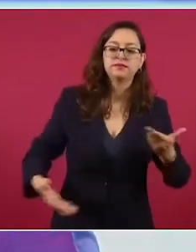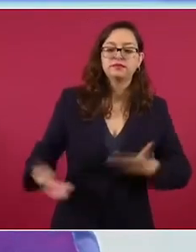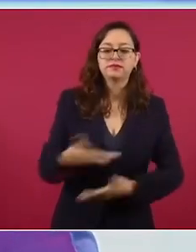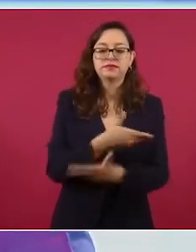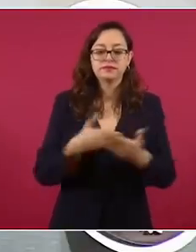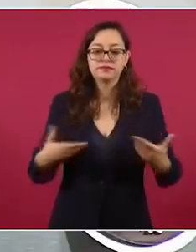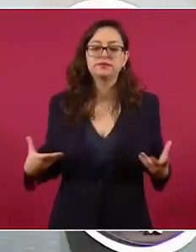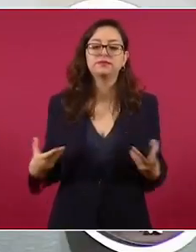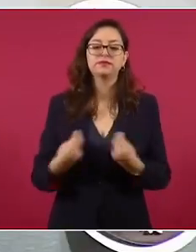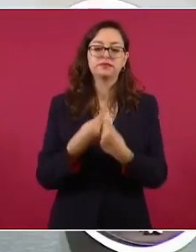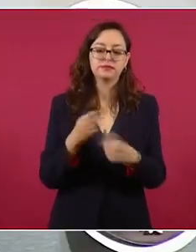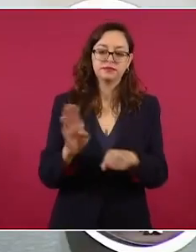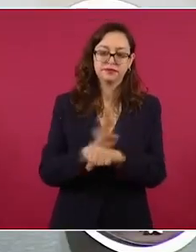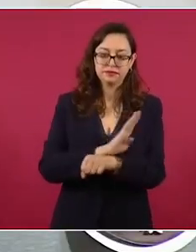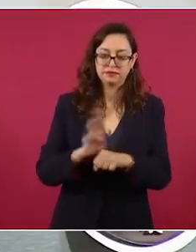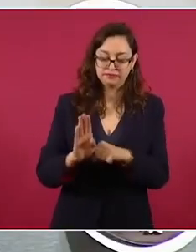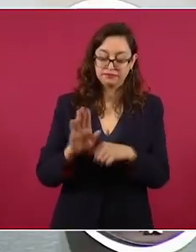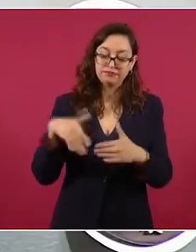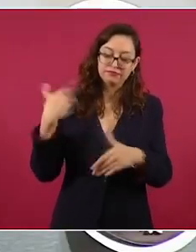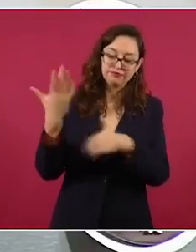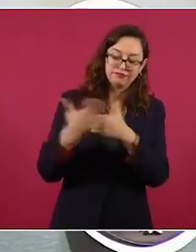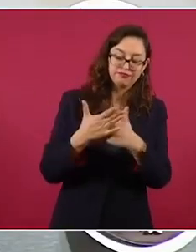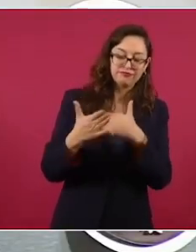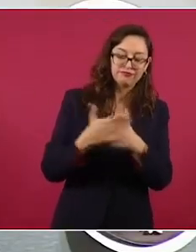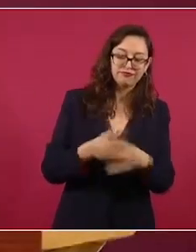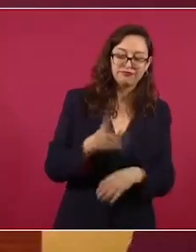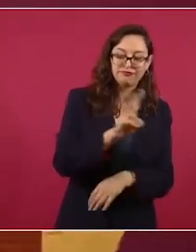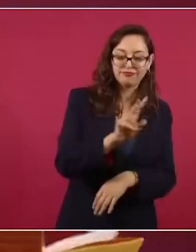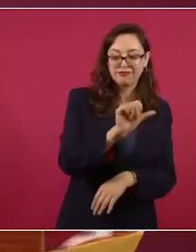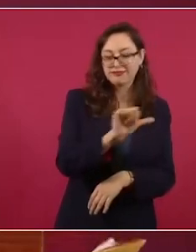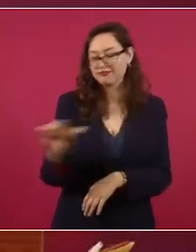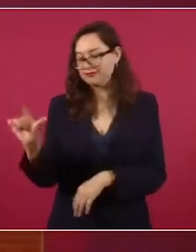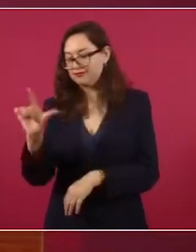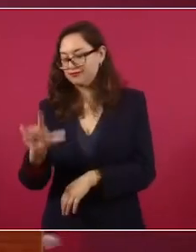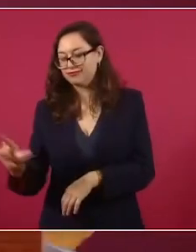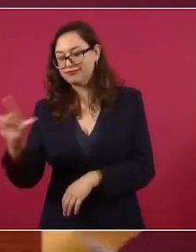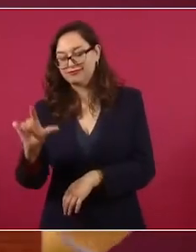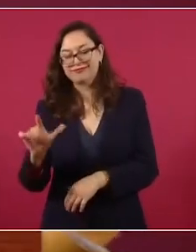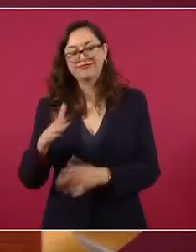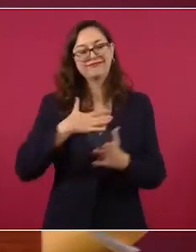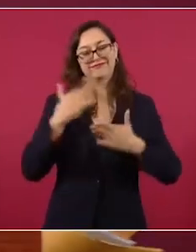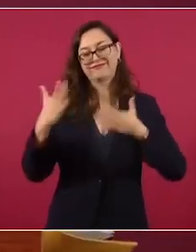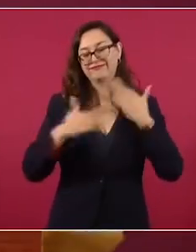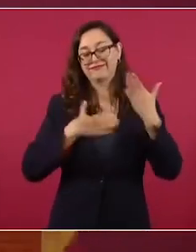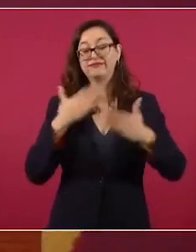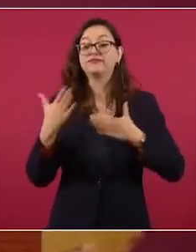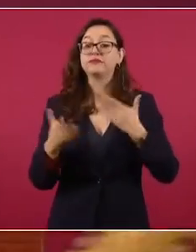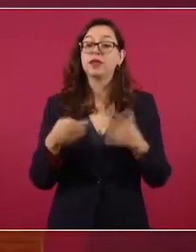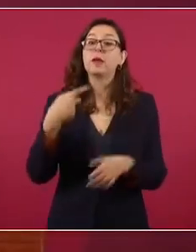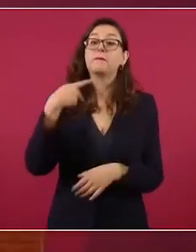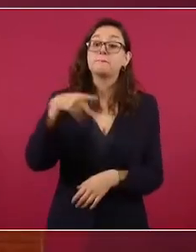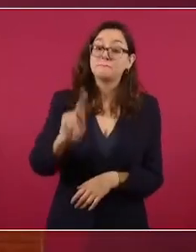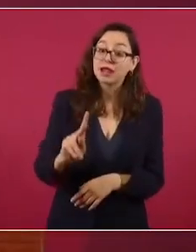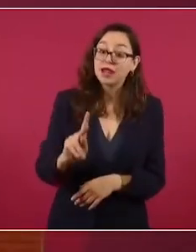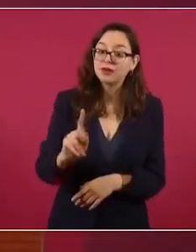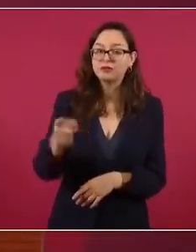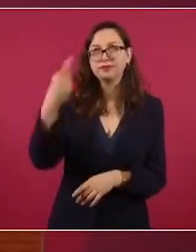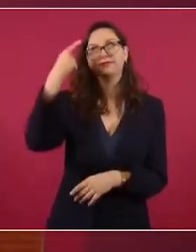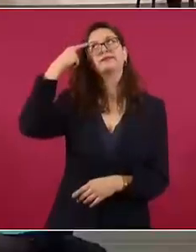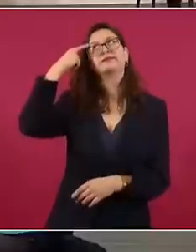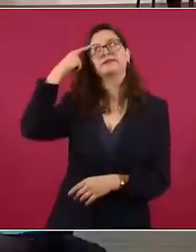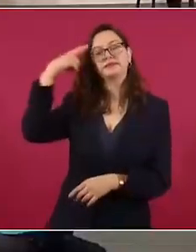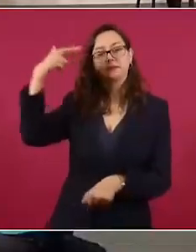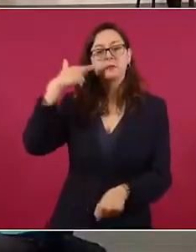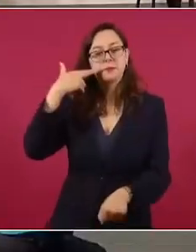Entonces, el próximo fin de semana disfruten del Buen Fin y como ya se los dijeron antes, hagamos siempre compras